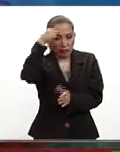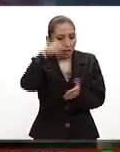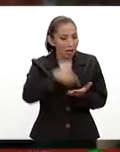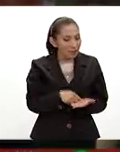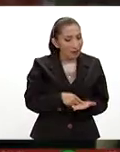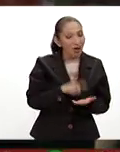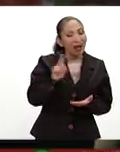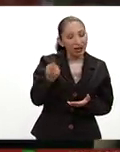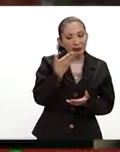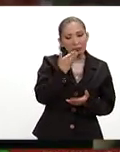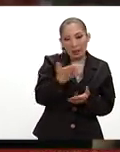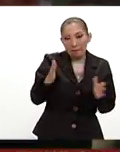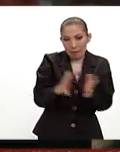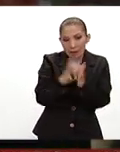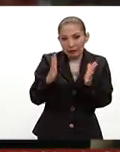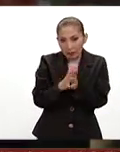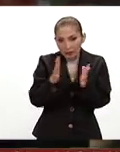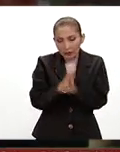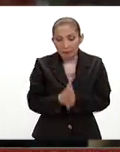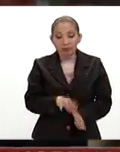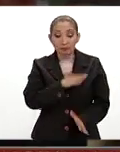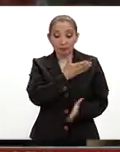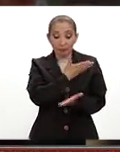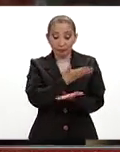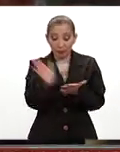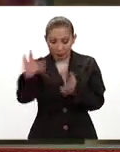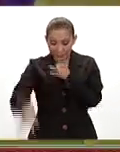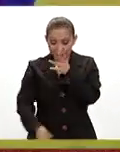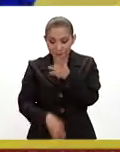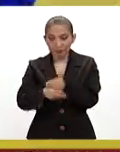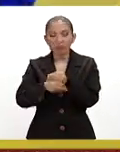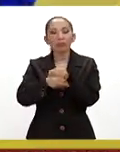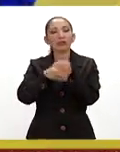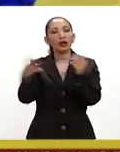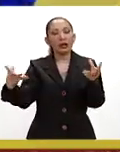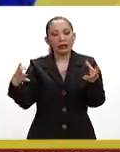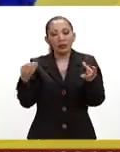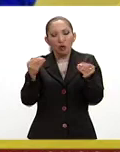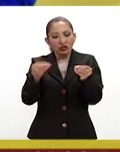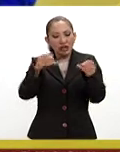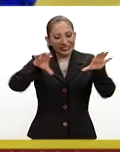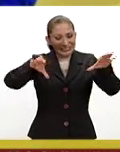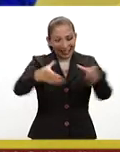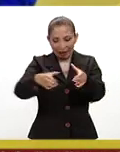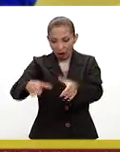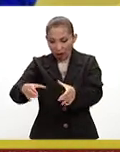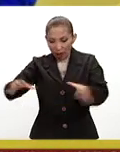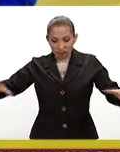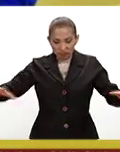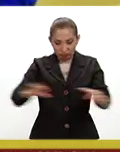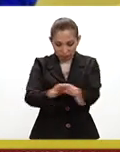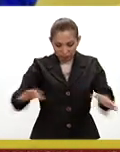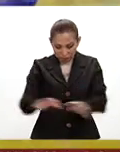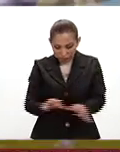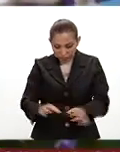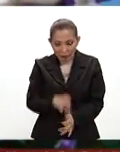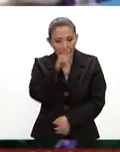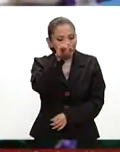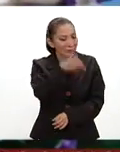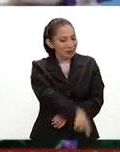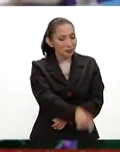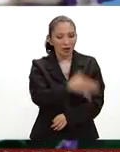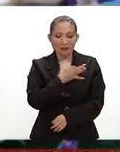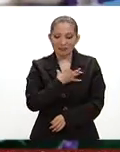una buena participación. Adicionado a esto, se compactaron muchas categorías, donde igual nuestros medallistas